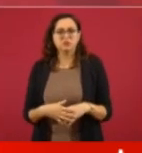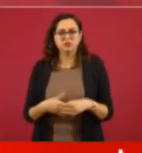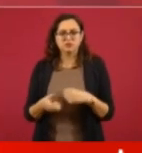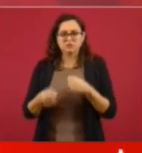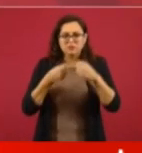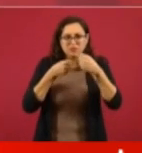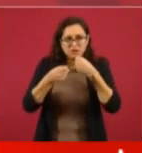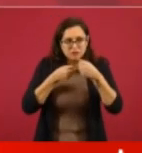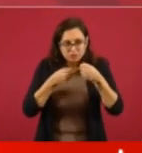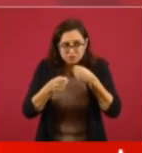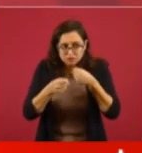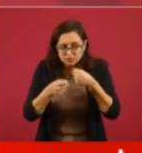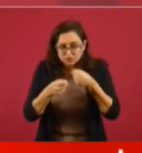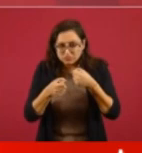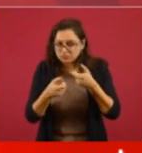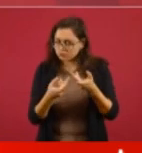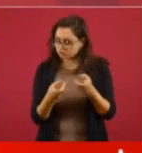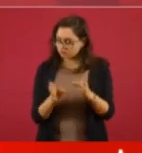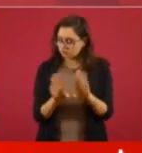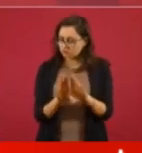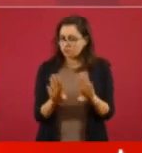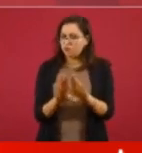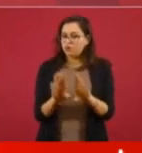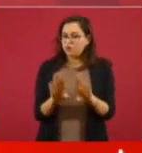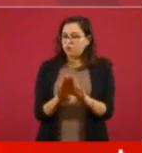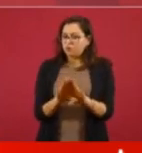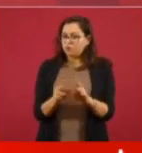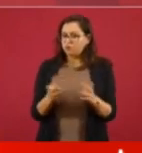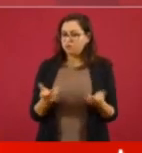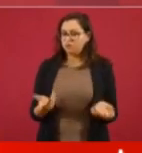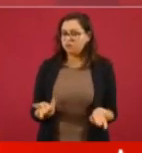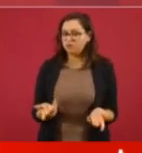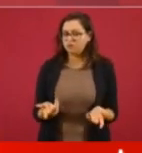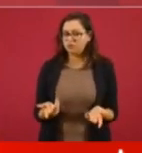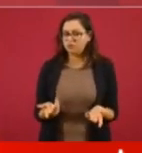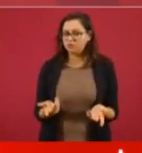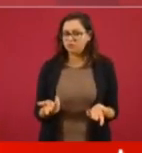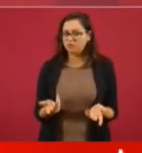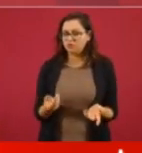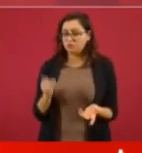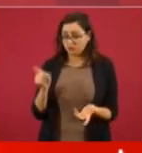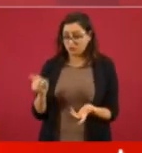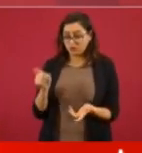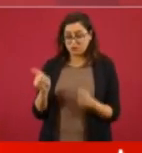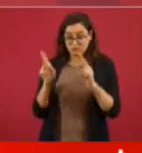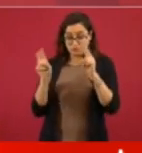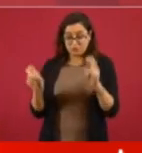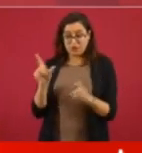Sí, el asunto aquí no es el señor Lozano,